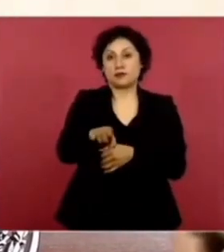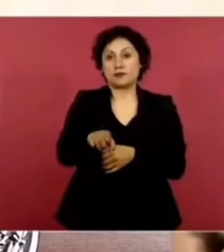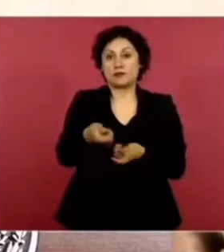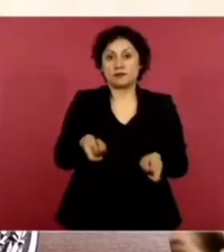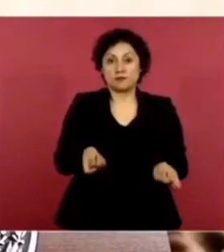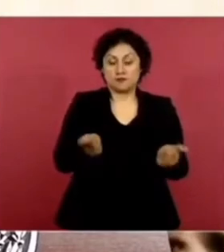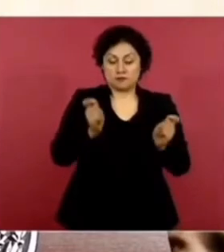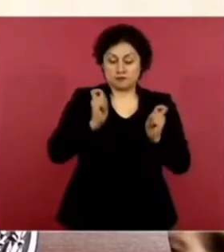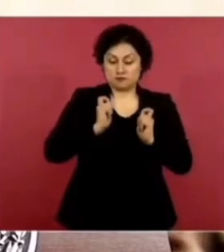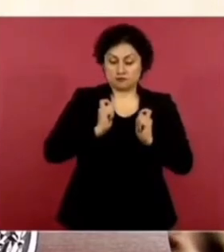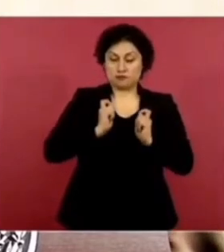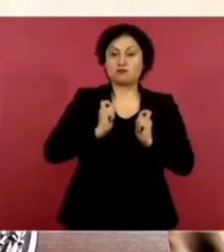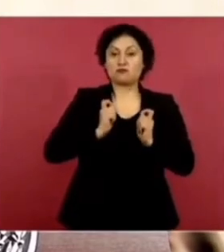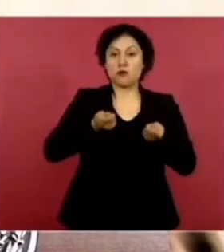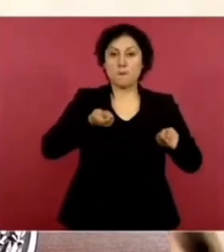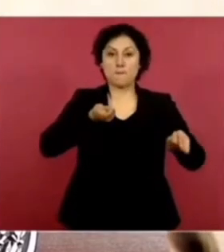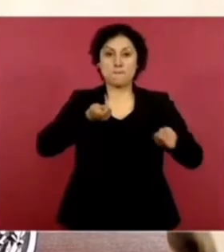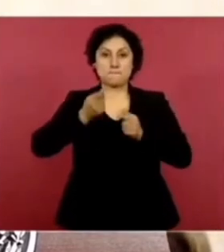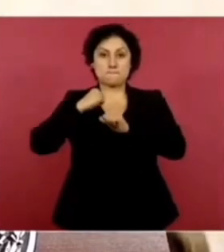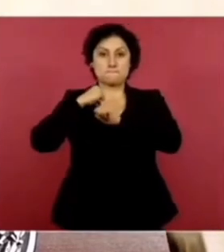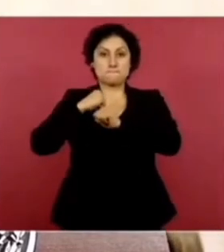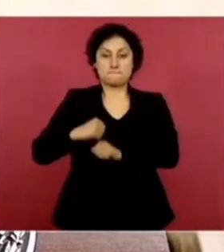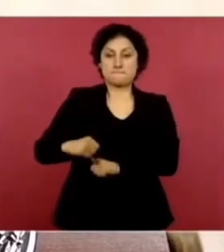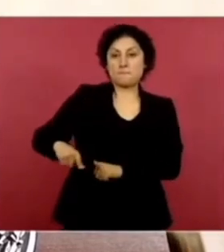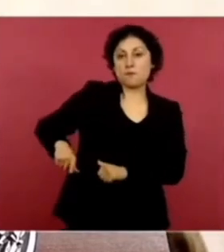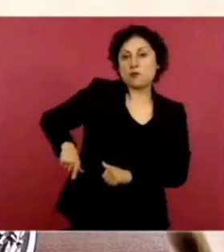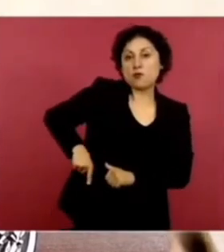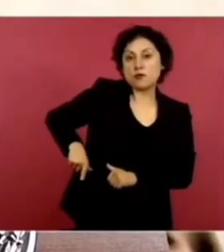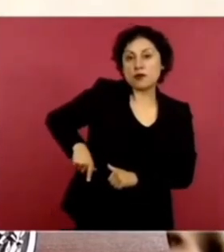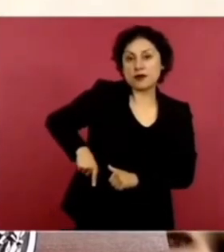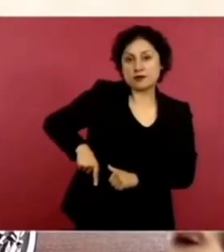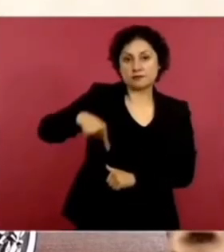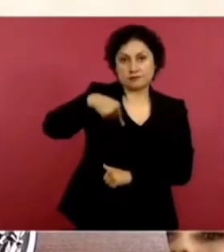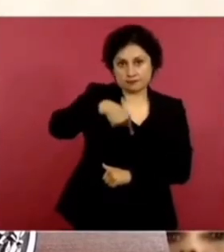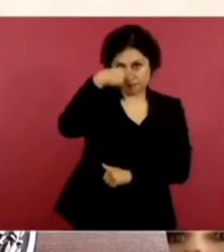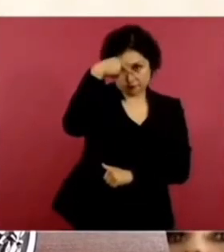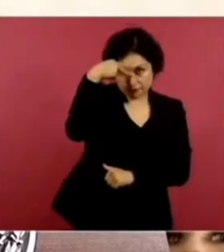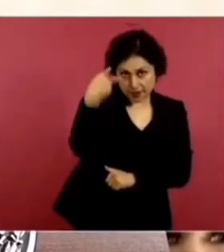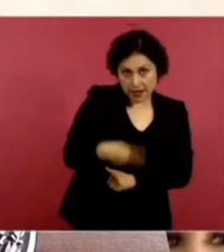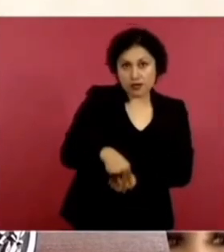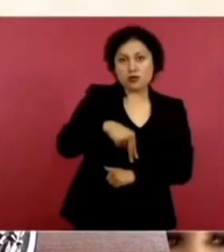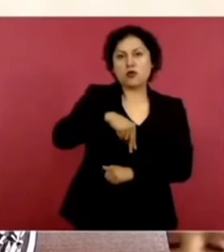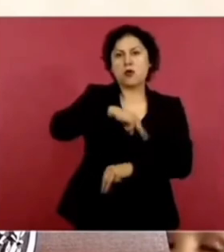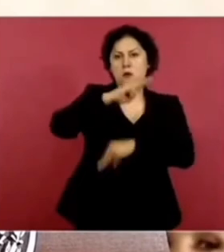Y esto aplica para México y para todo el mundo. Es velar.